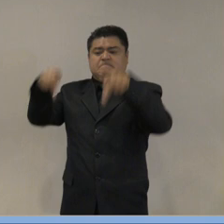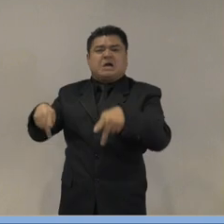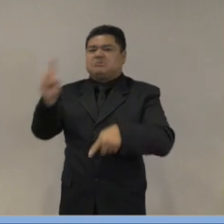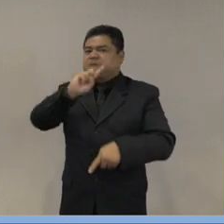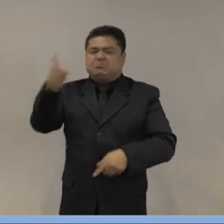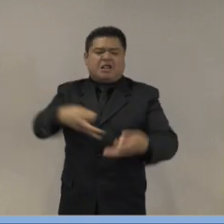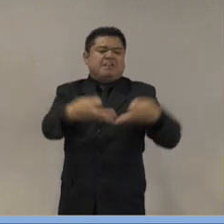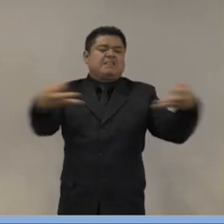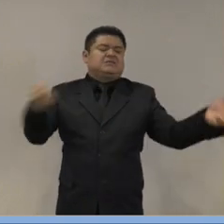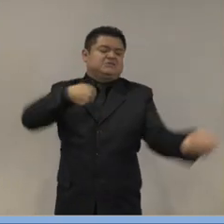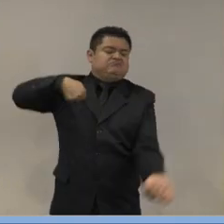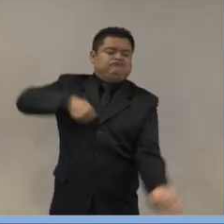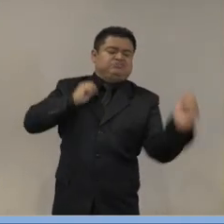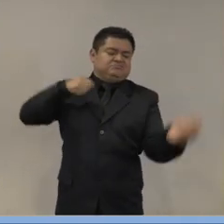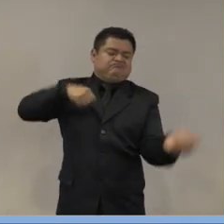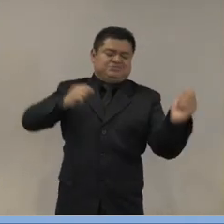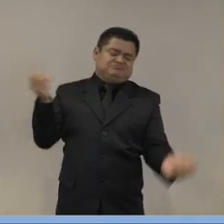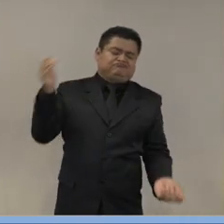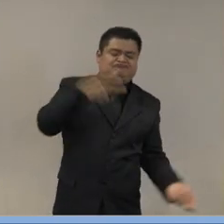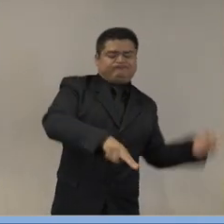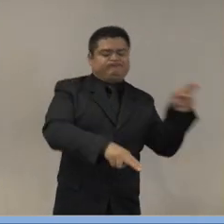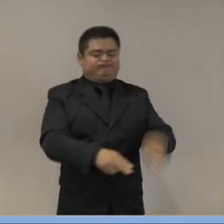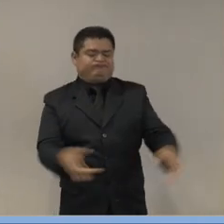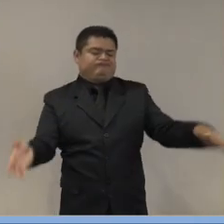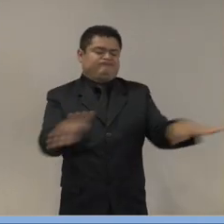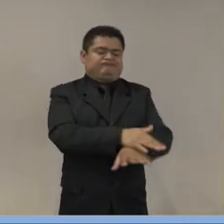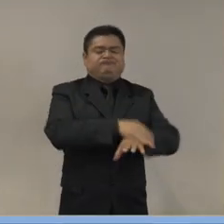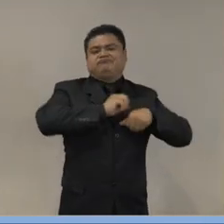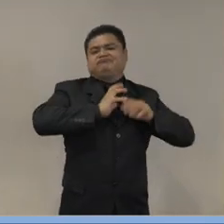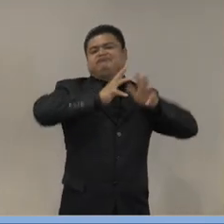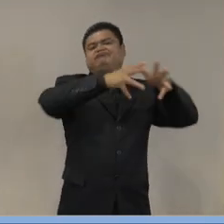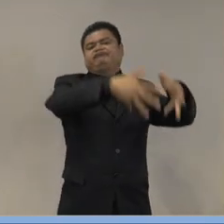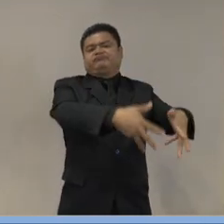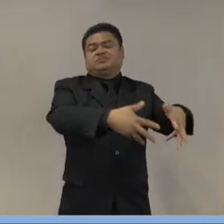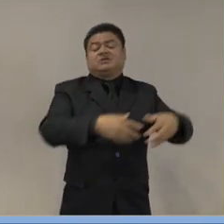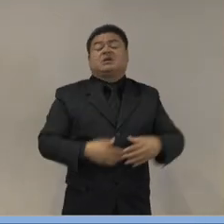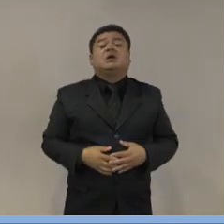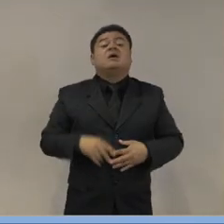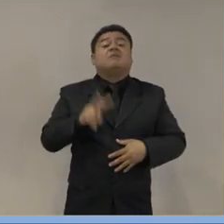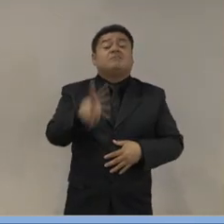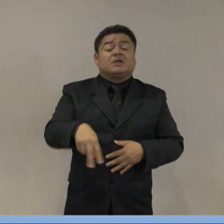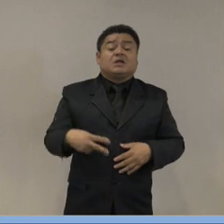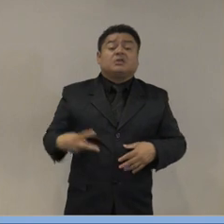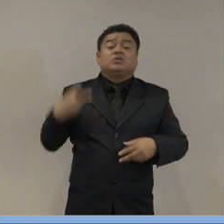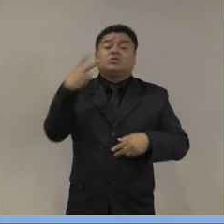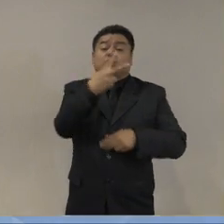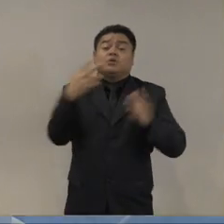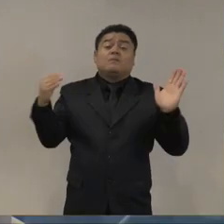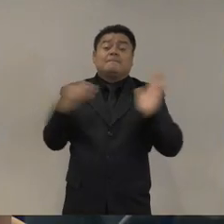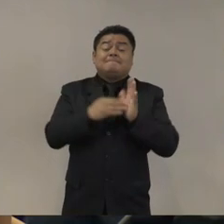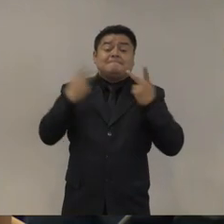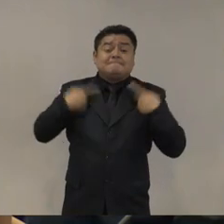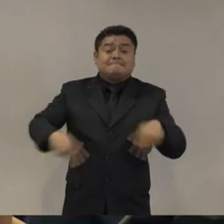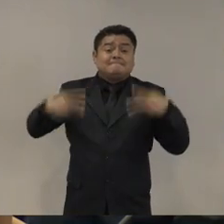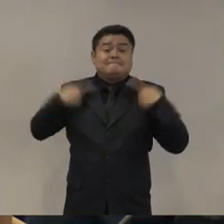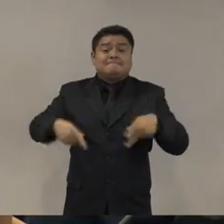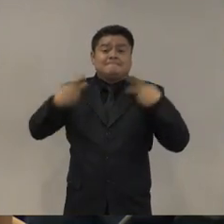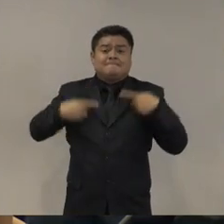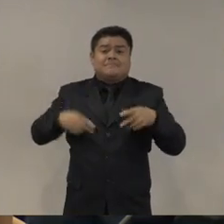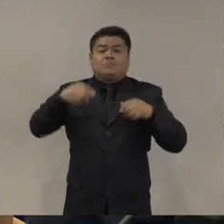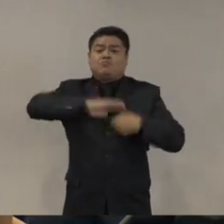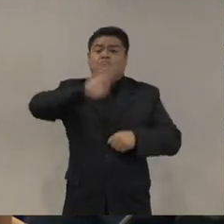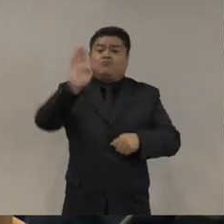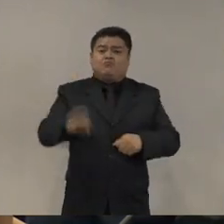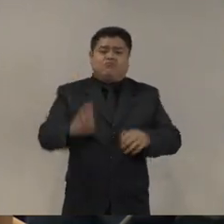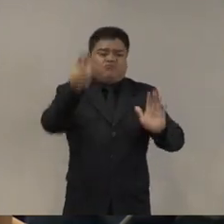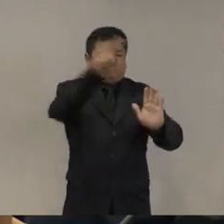un reportaje que hizo Marcela Turati, casi 2.000 entierros clandestinos, 1.978